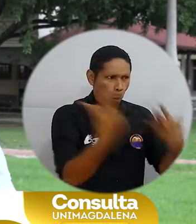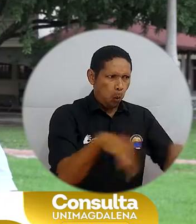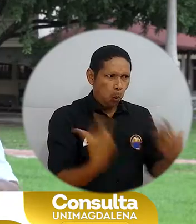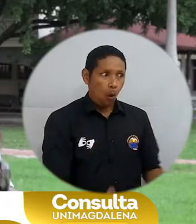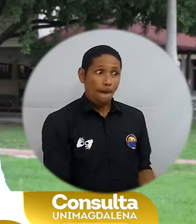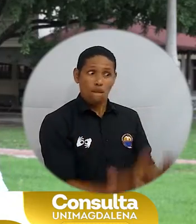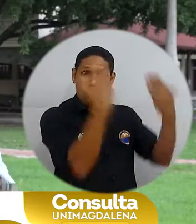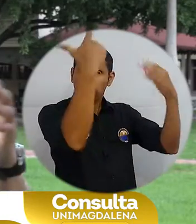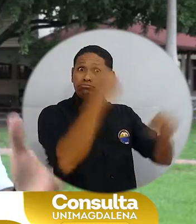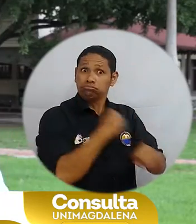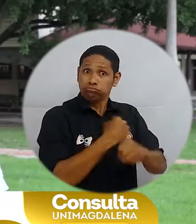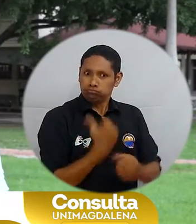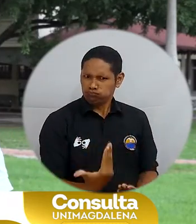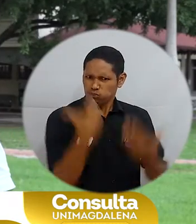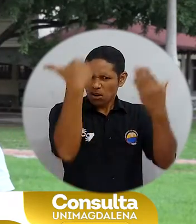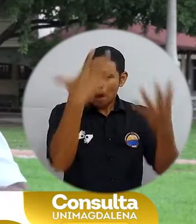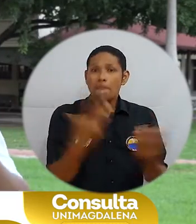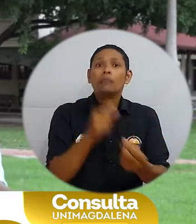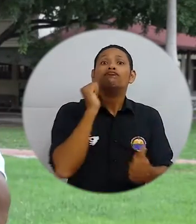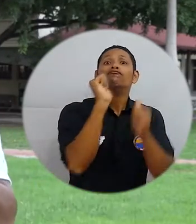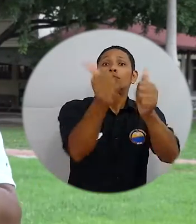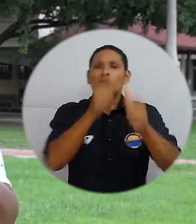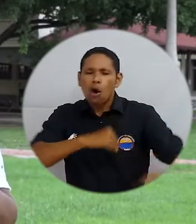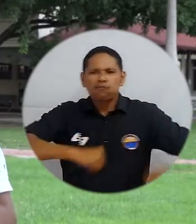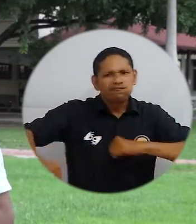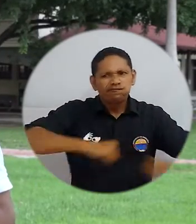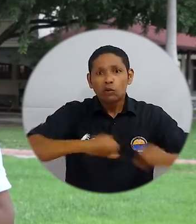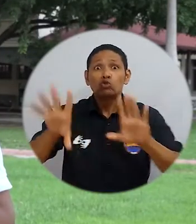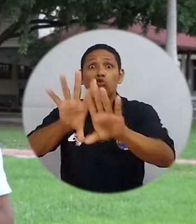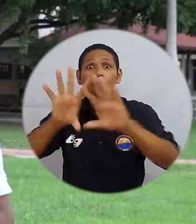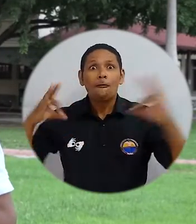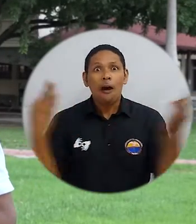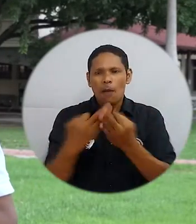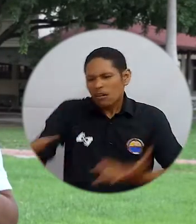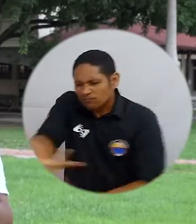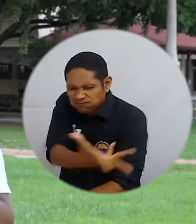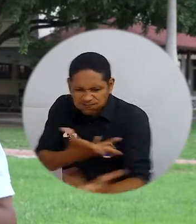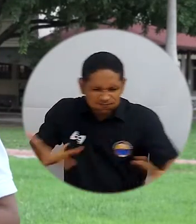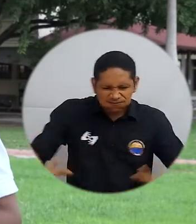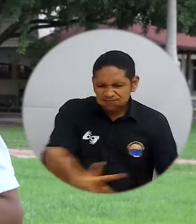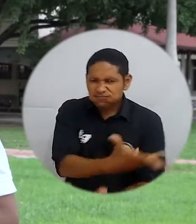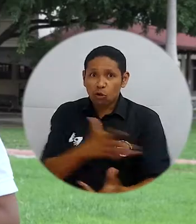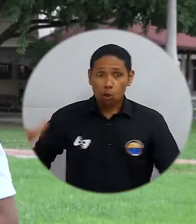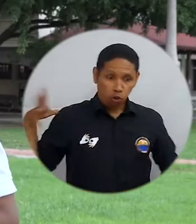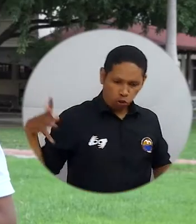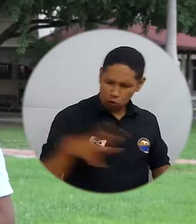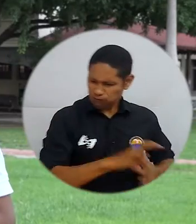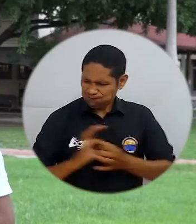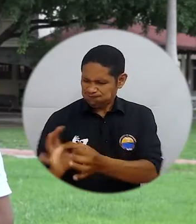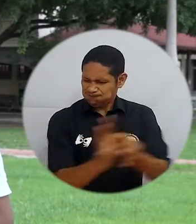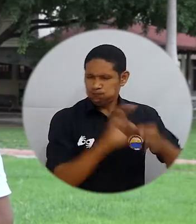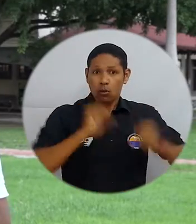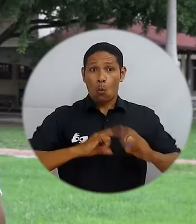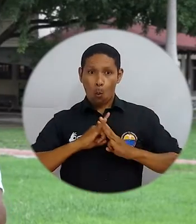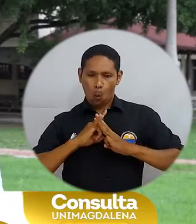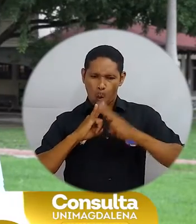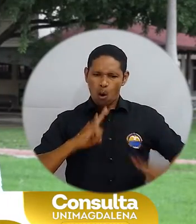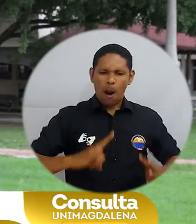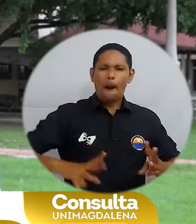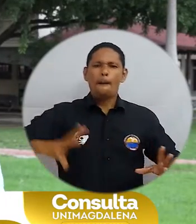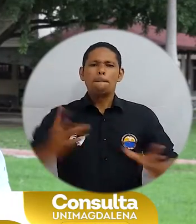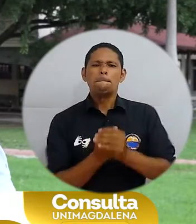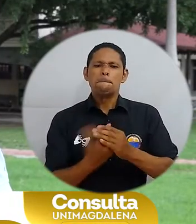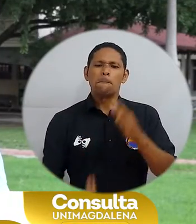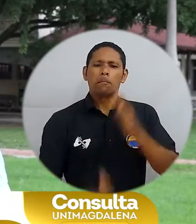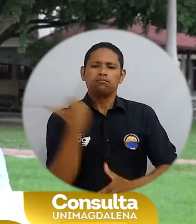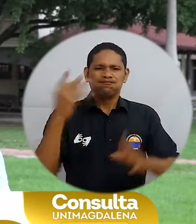profesoras valiosas, trabajadoras, con el empeño de ustedes y el entusiasmo de sus familias, entre todos vamos a hacer de la Universidad del Magdalena una universidad